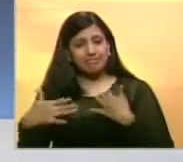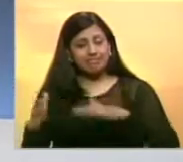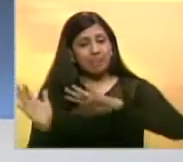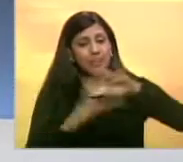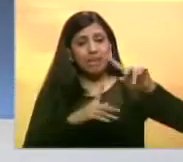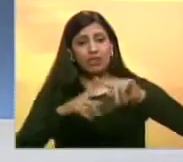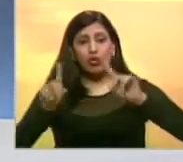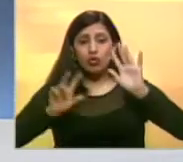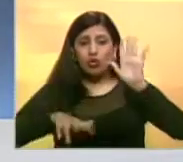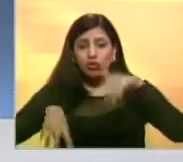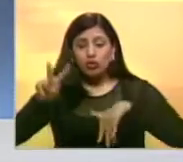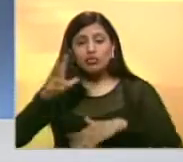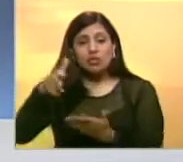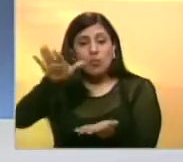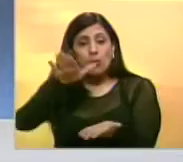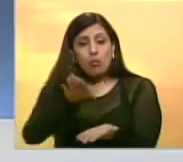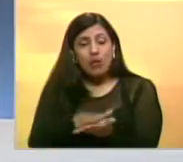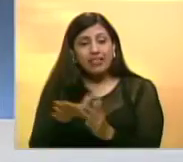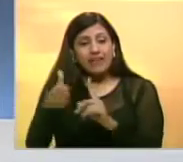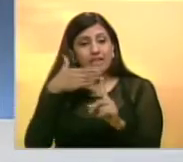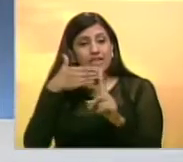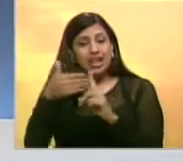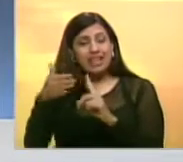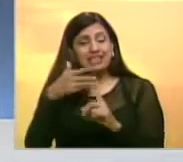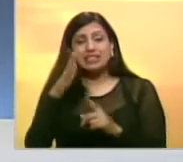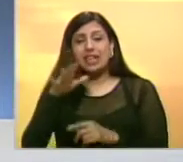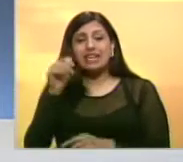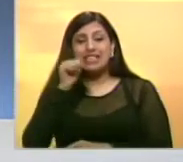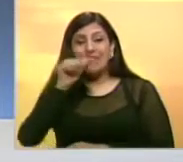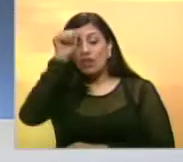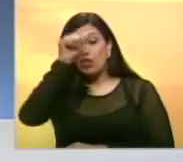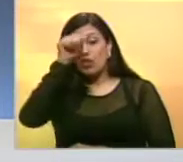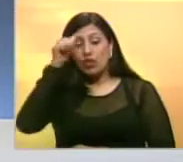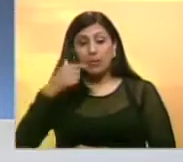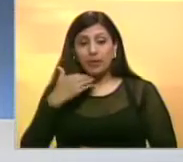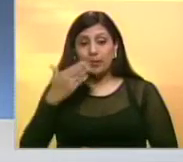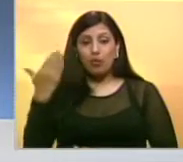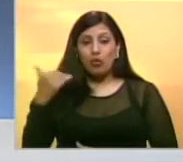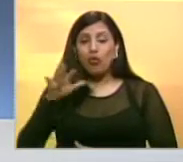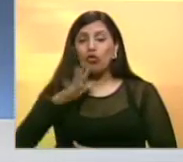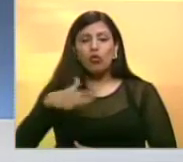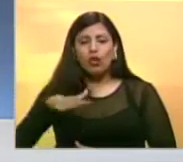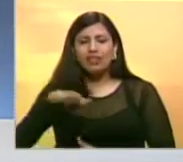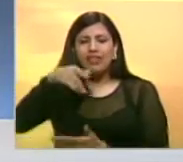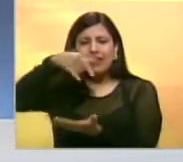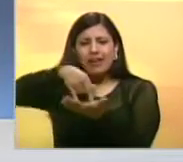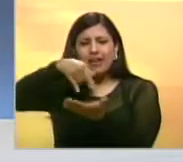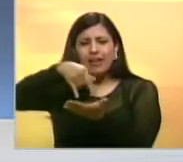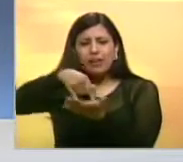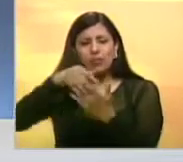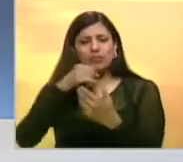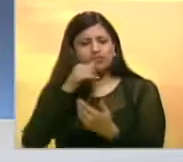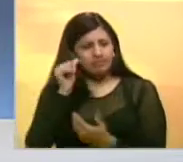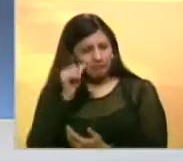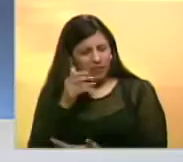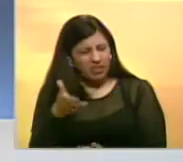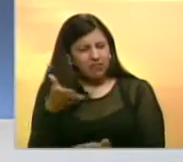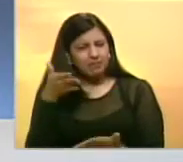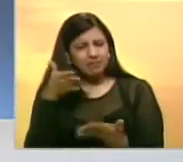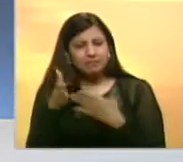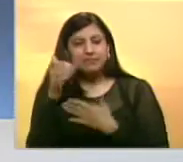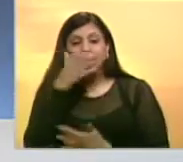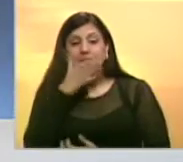12 muertes violentas se registraron este primer fin de semana del año en el estado Carabobo. Randolfo Blanco nos dice que